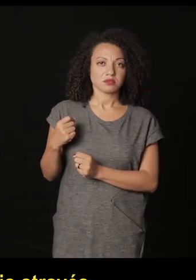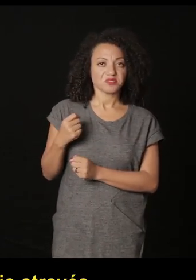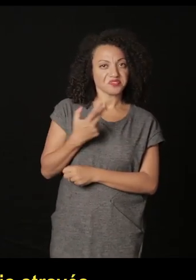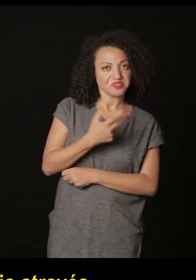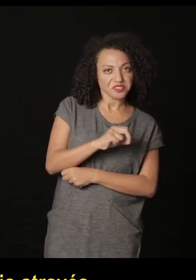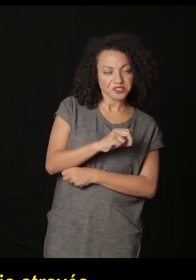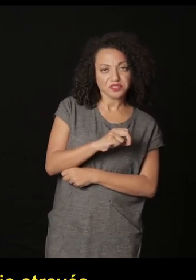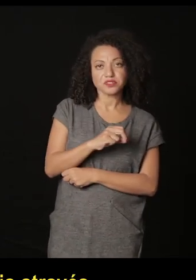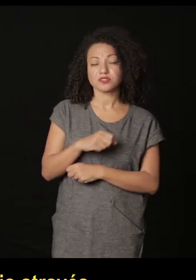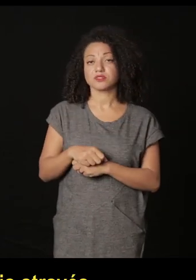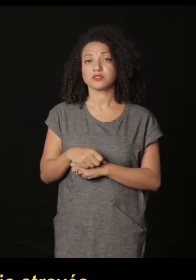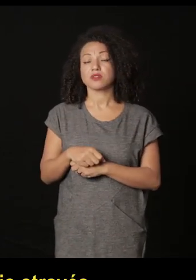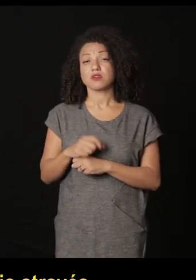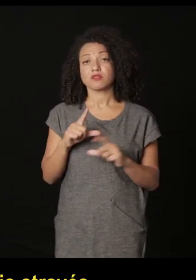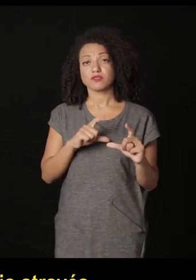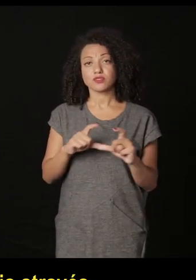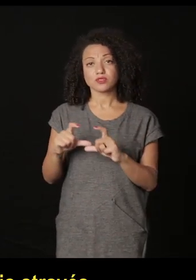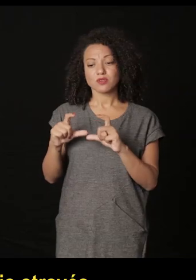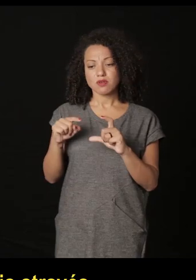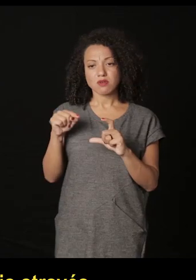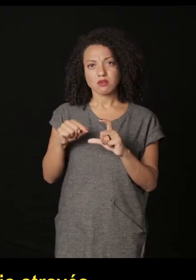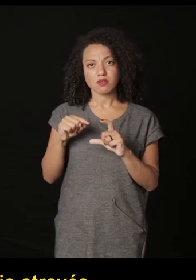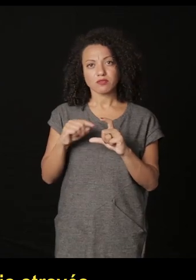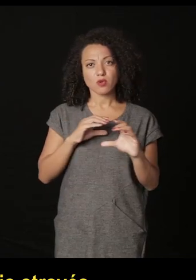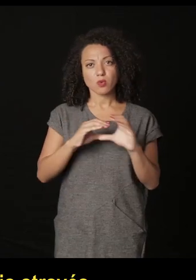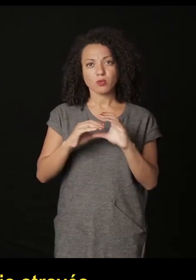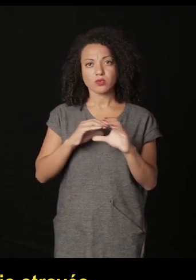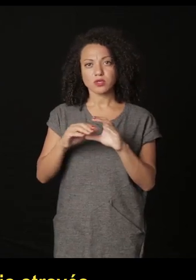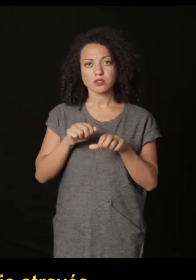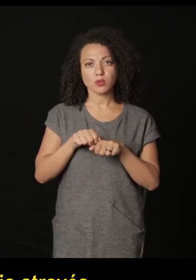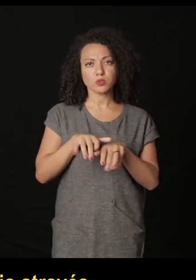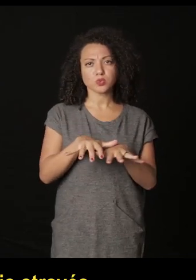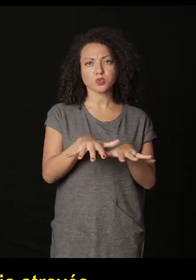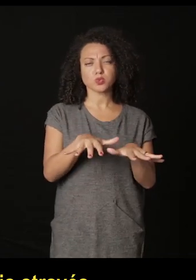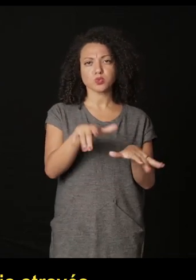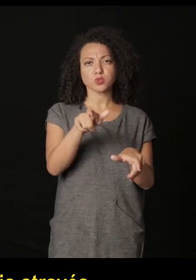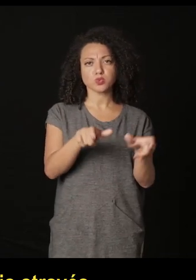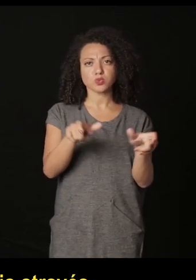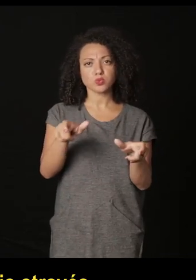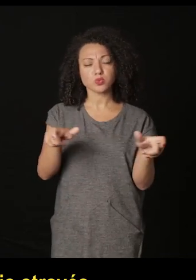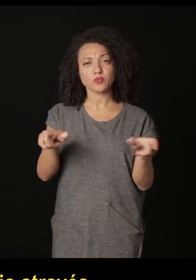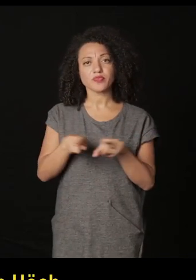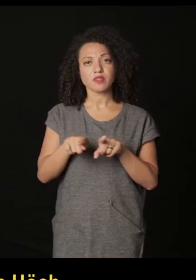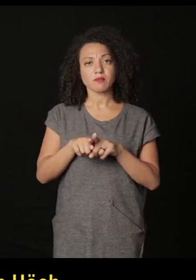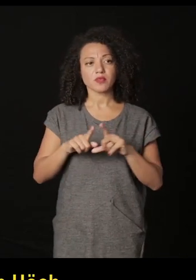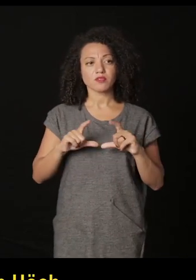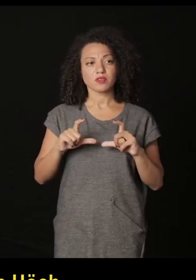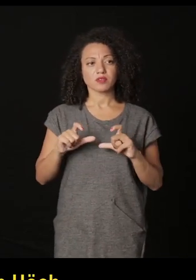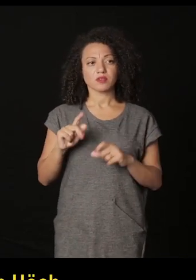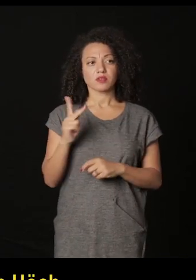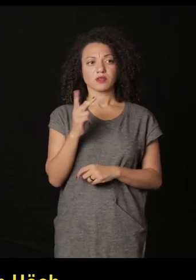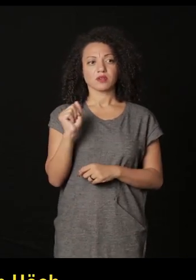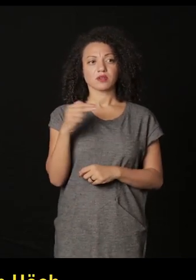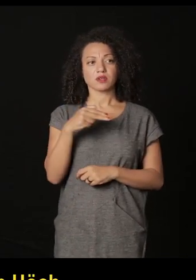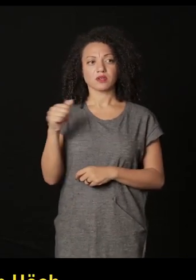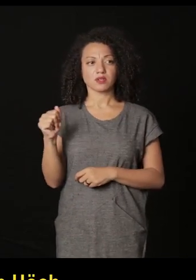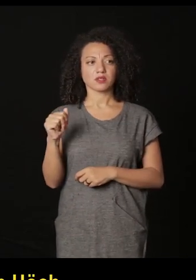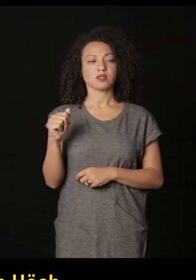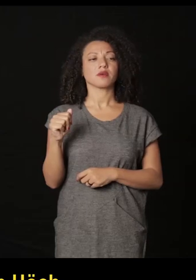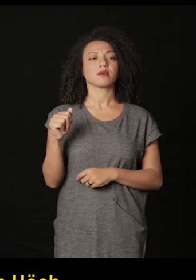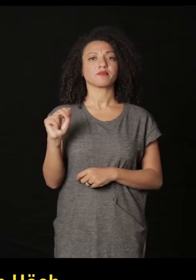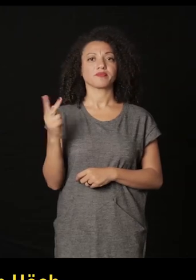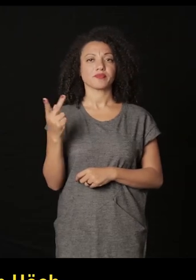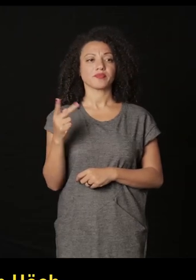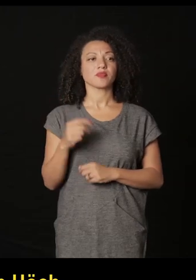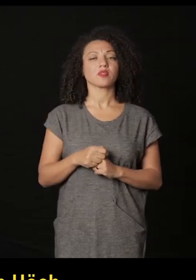XX siglo la fotografía con y a través de las más medias y protagonistas como